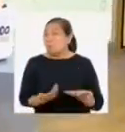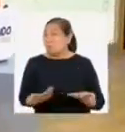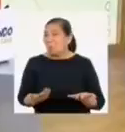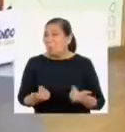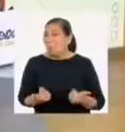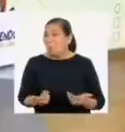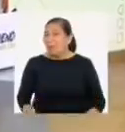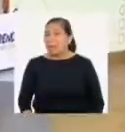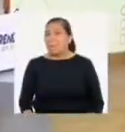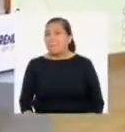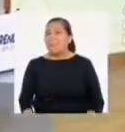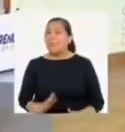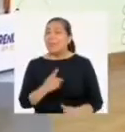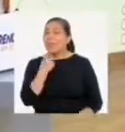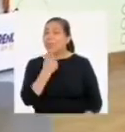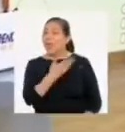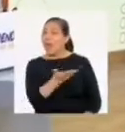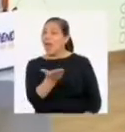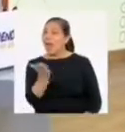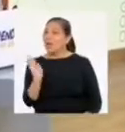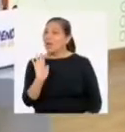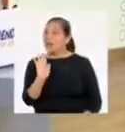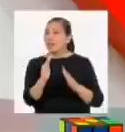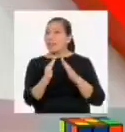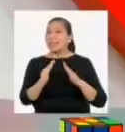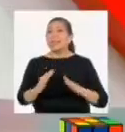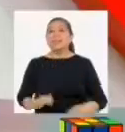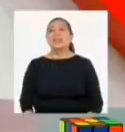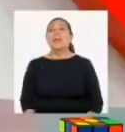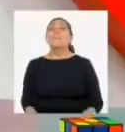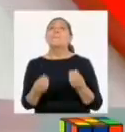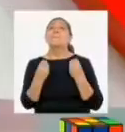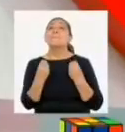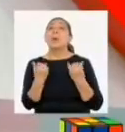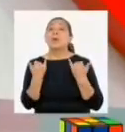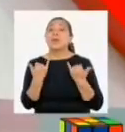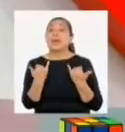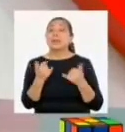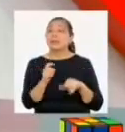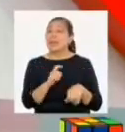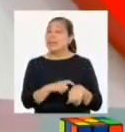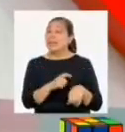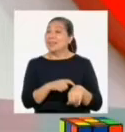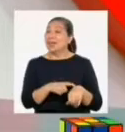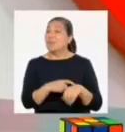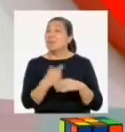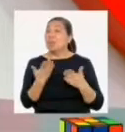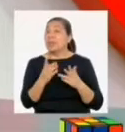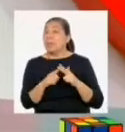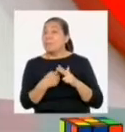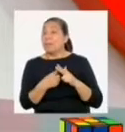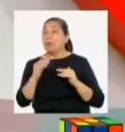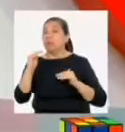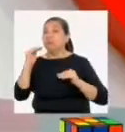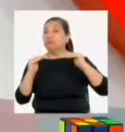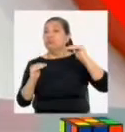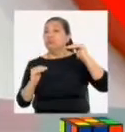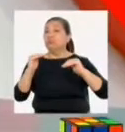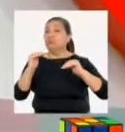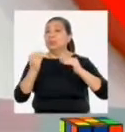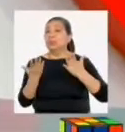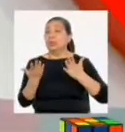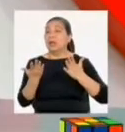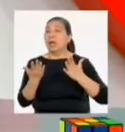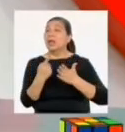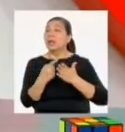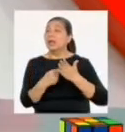inofensivas? Diles a todas y a todos en casa, amigo. Porque en esos momentos es donde empieza la desigualdad,